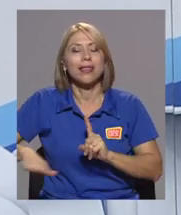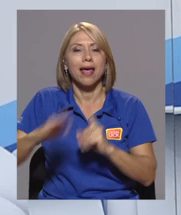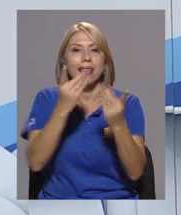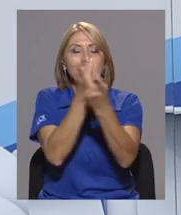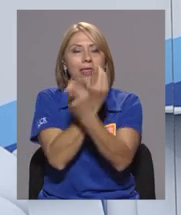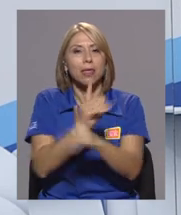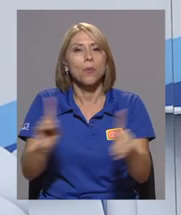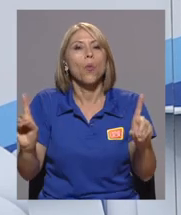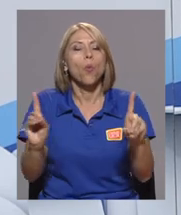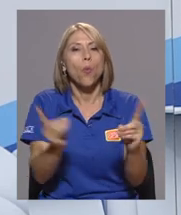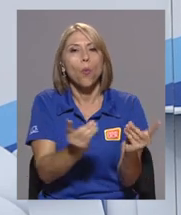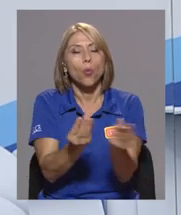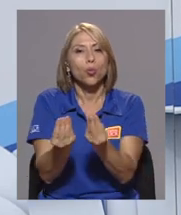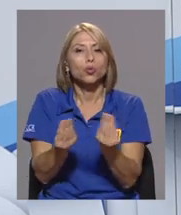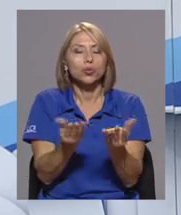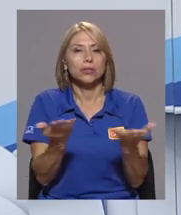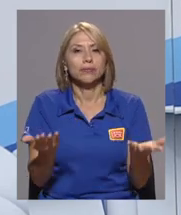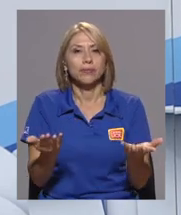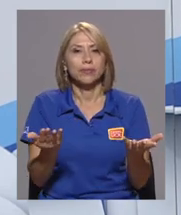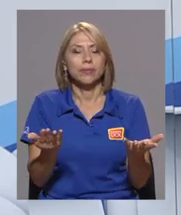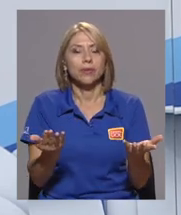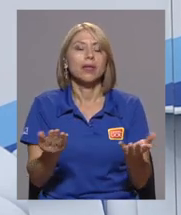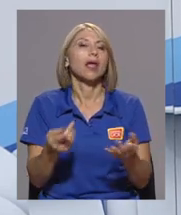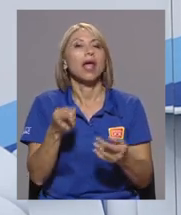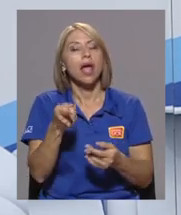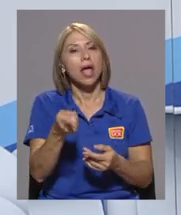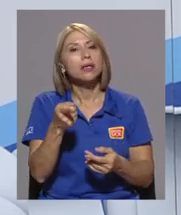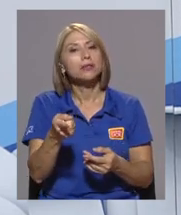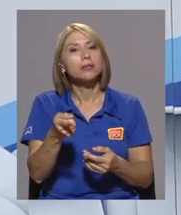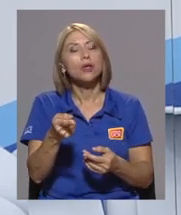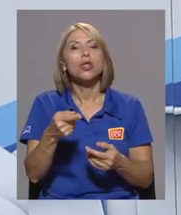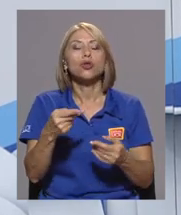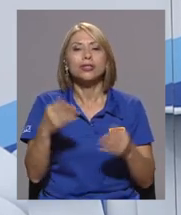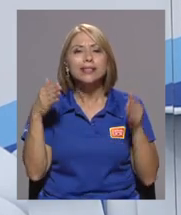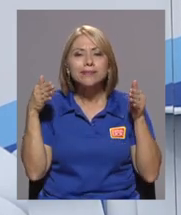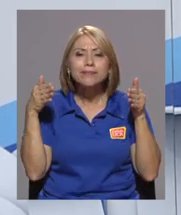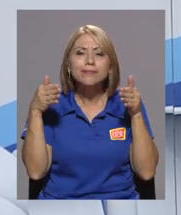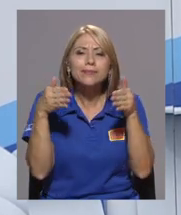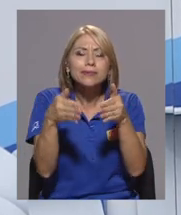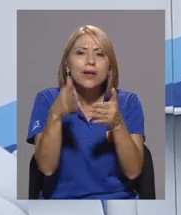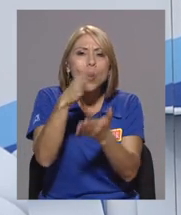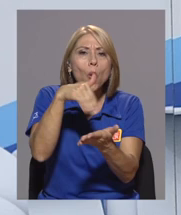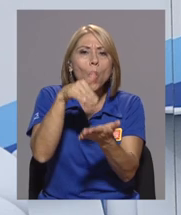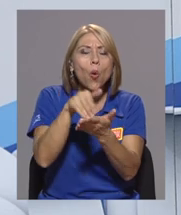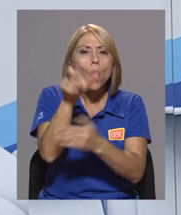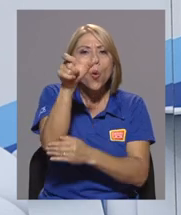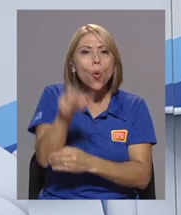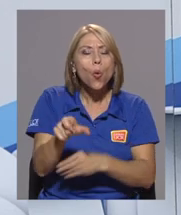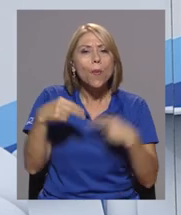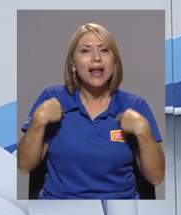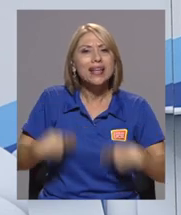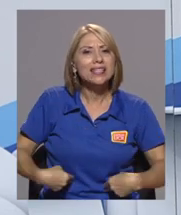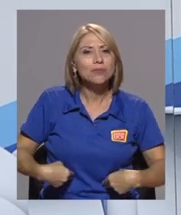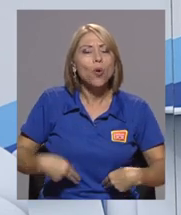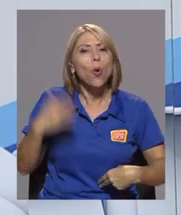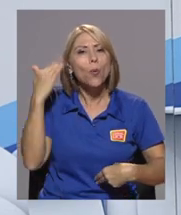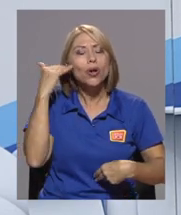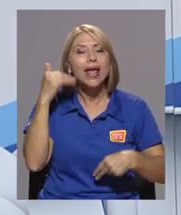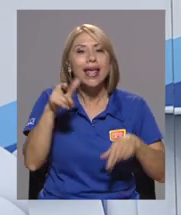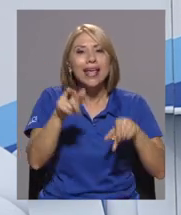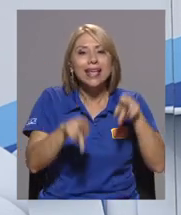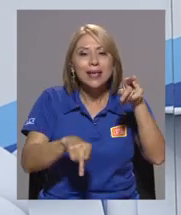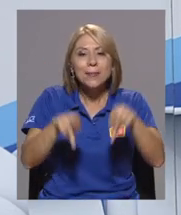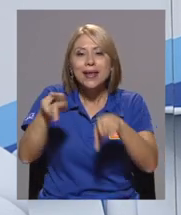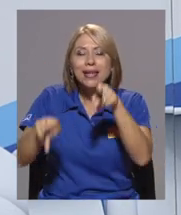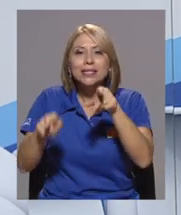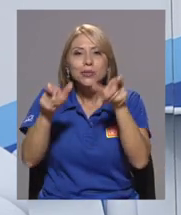en las ventajas que nuestra sociedad y nuestra democracia producen. Entonces, en ese sentido, es humanismo